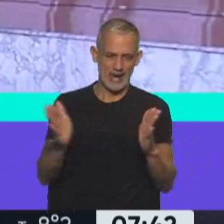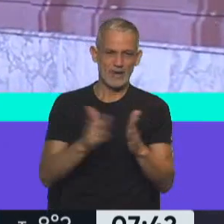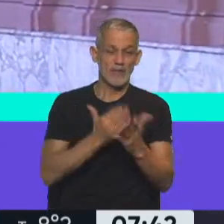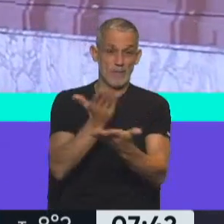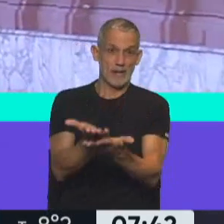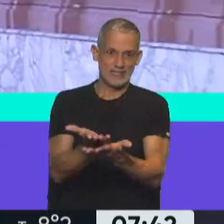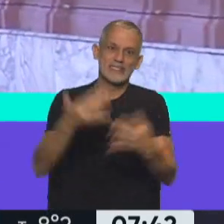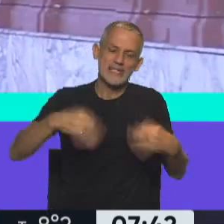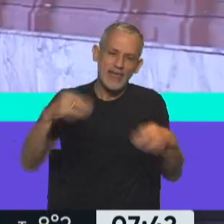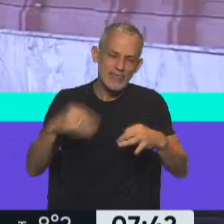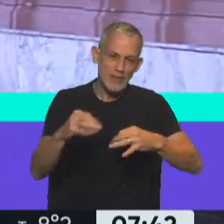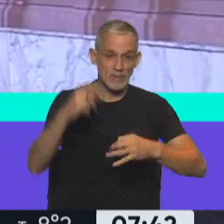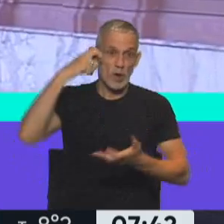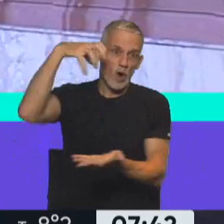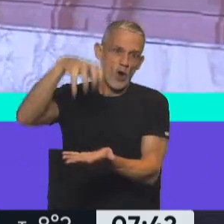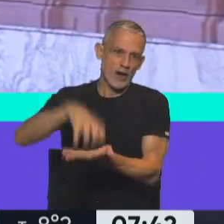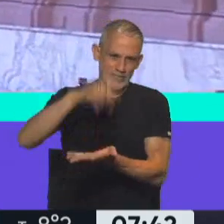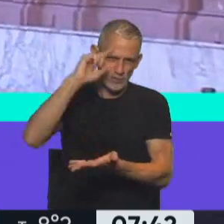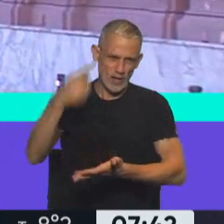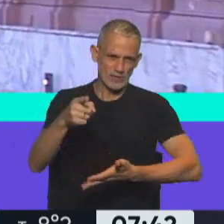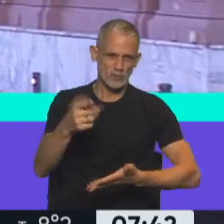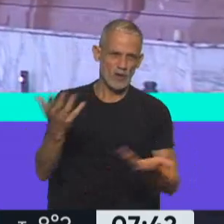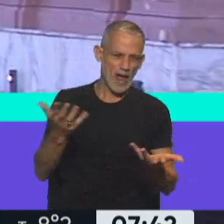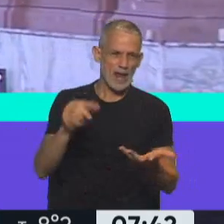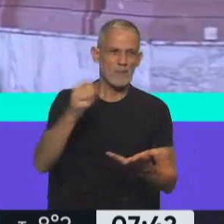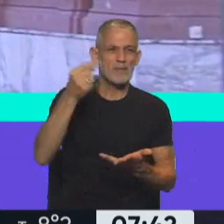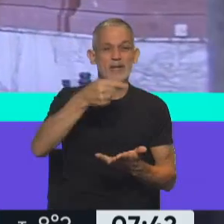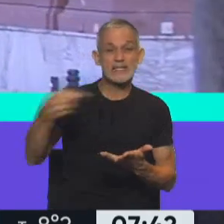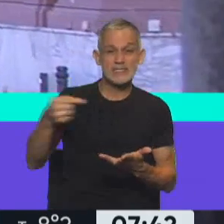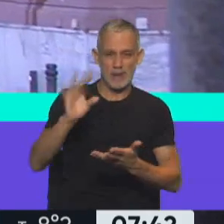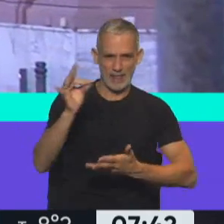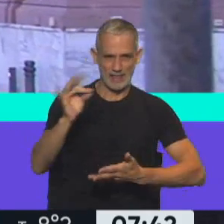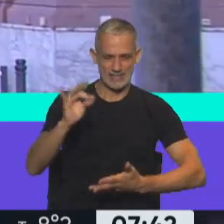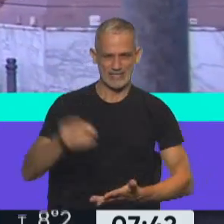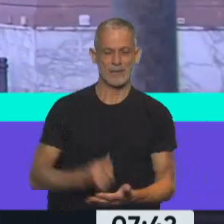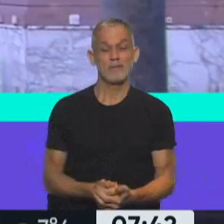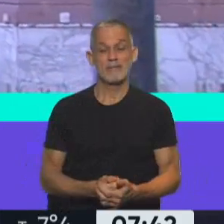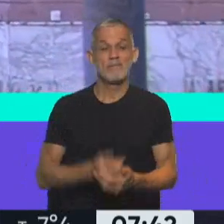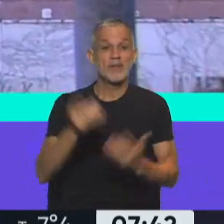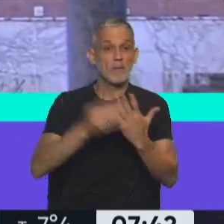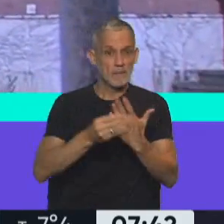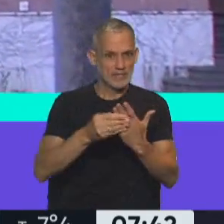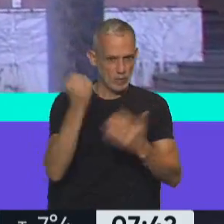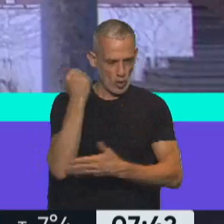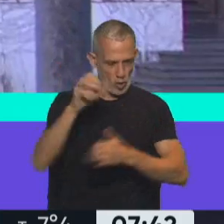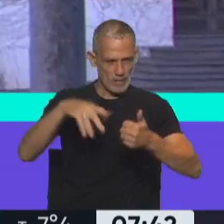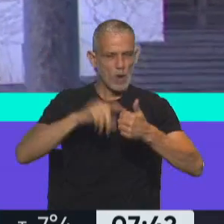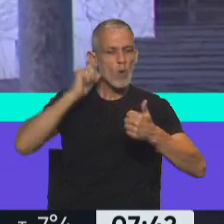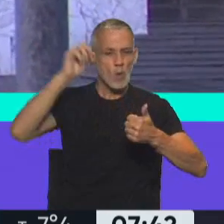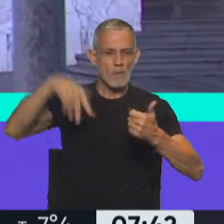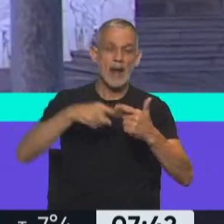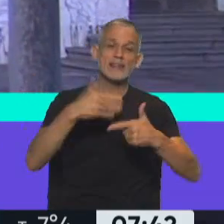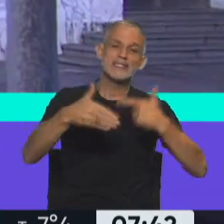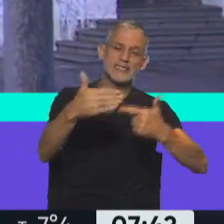presentar, se tiene que presentar en el Congreso Nacional a partir de las primeras semanas de diciembre. Estarán el Ministro de Economía, Martín Guzmán, el de